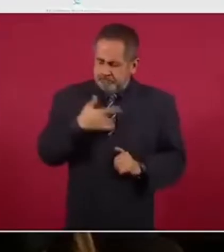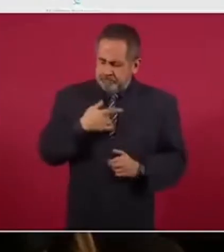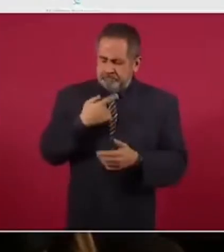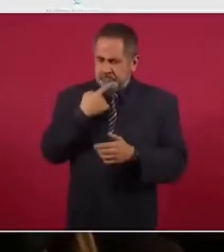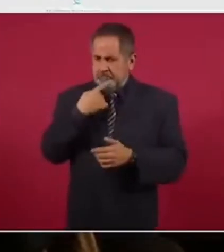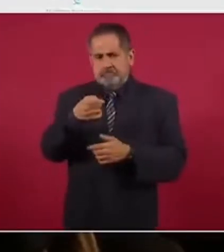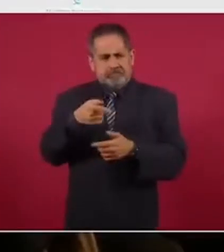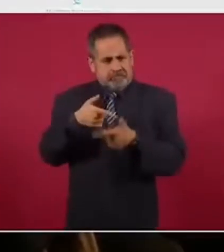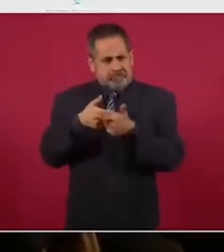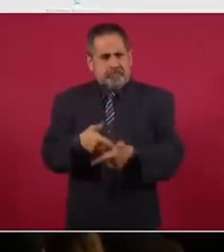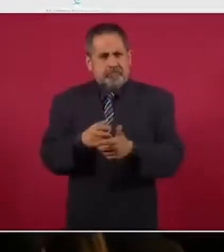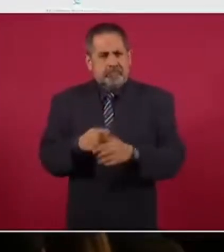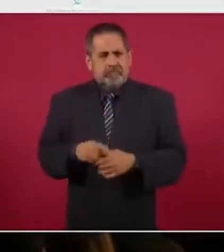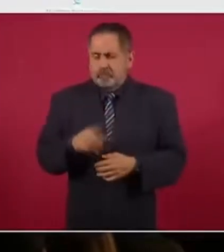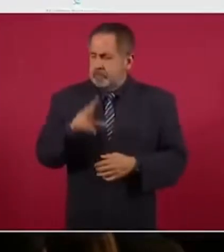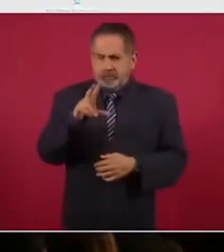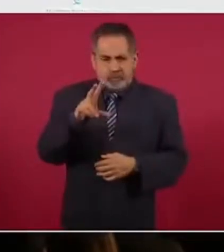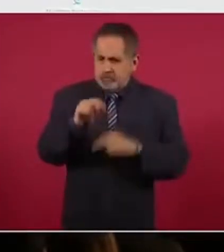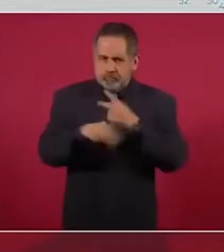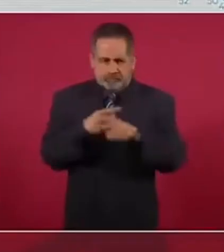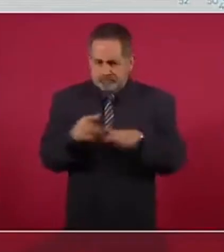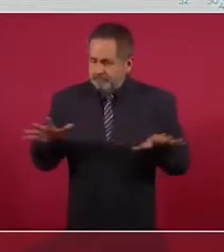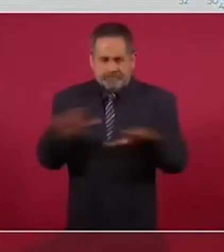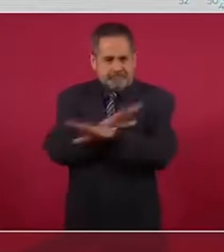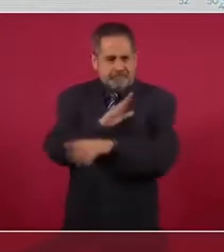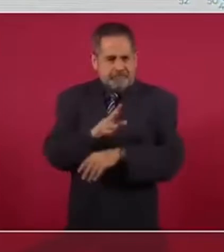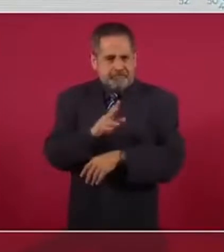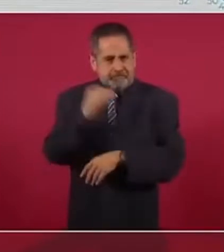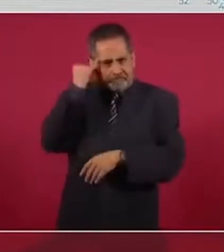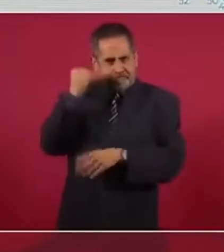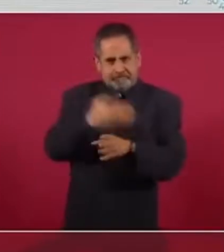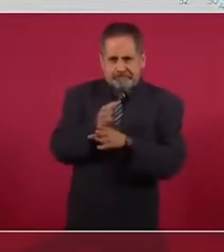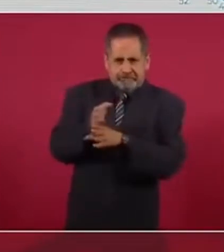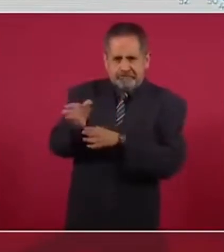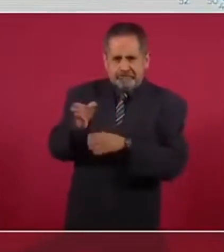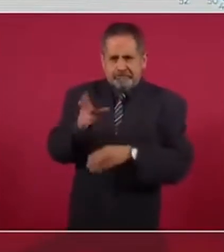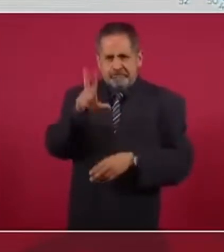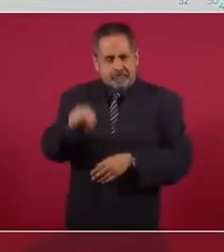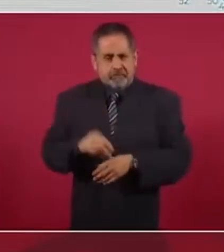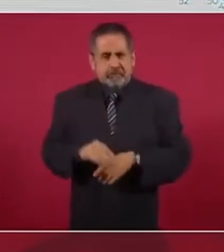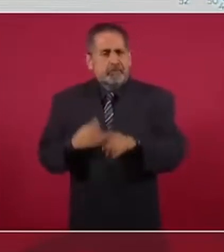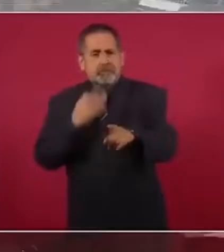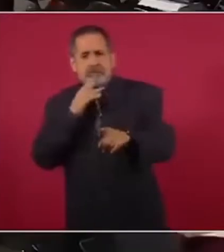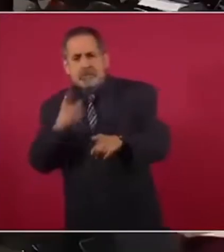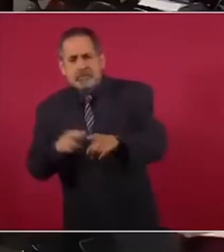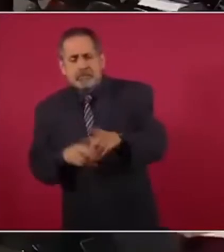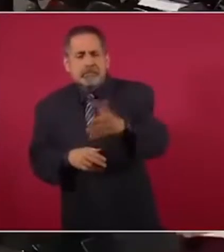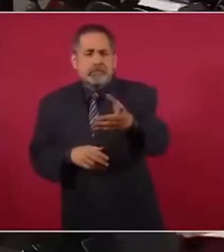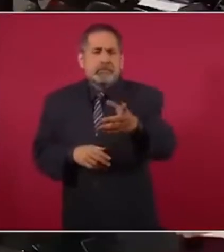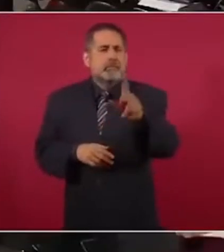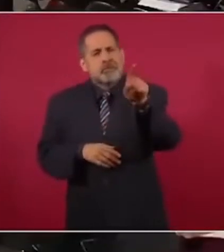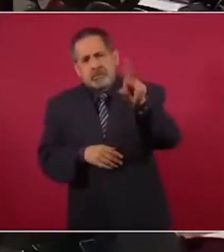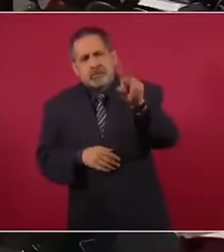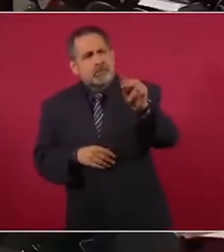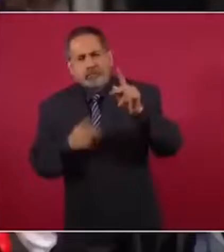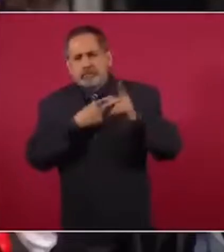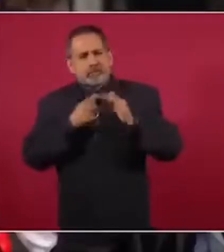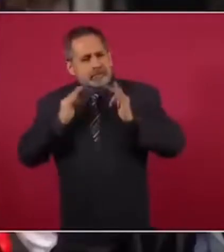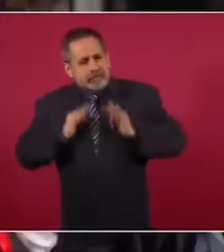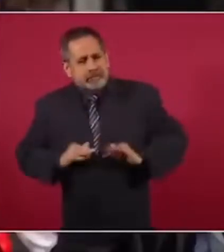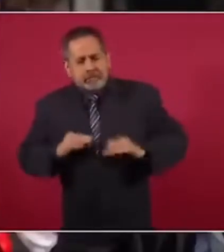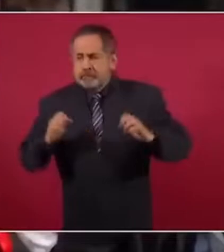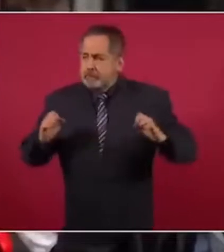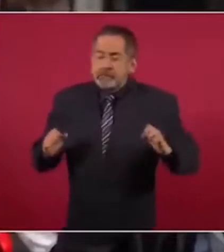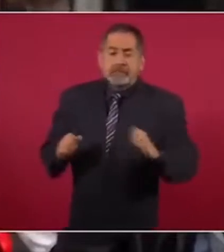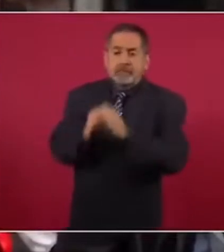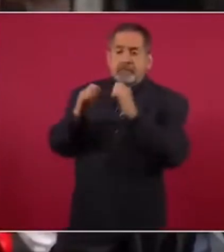que no vamos a cambiar la estrategia, porque nos está dando resultados. Pero es que no debería estar tranquilo, yo creo que esta es una emergencia nacional.